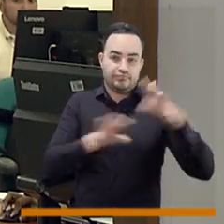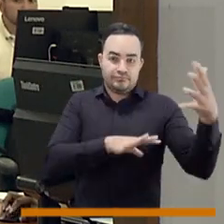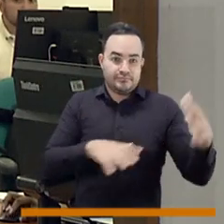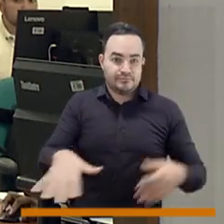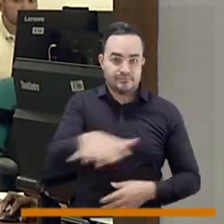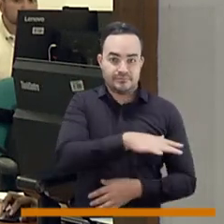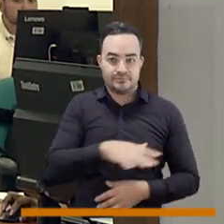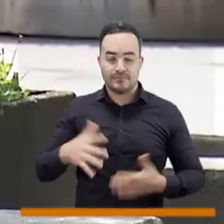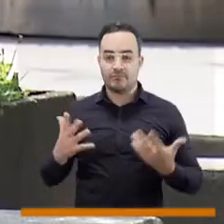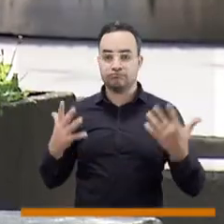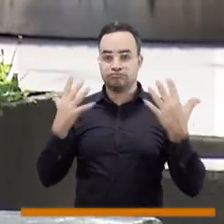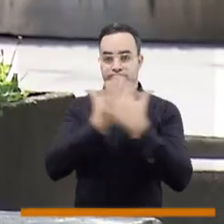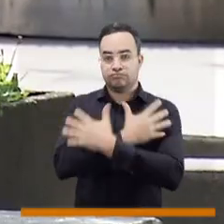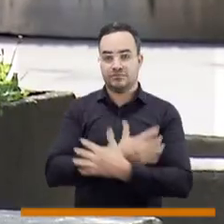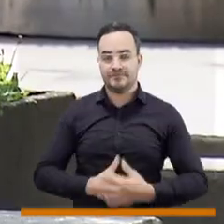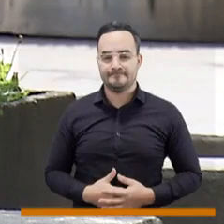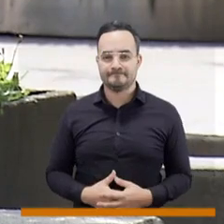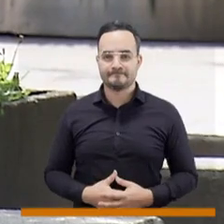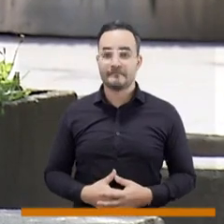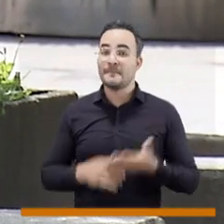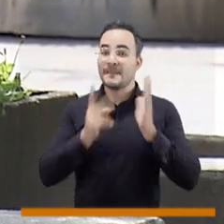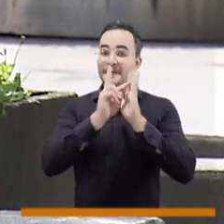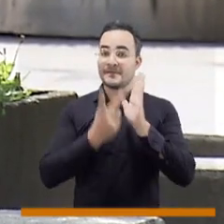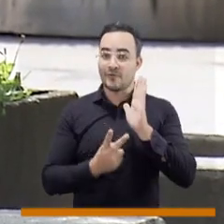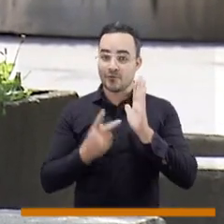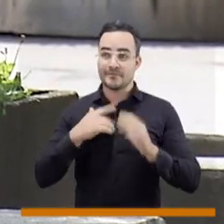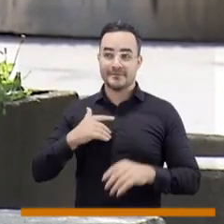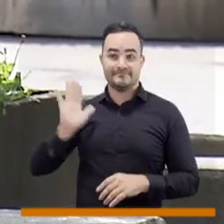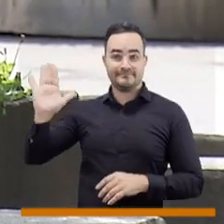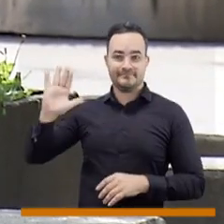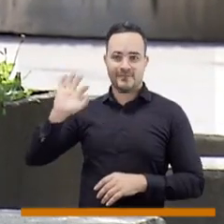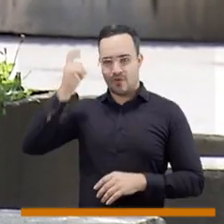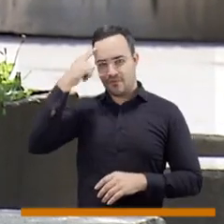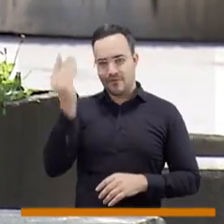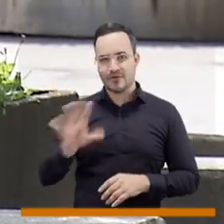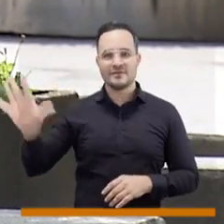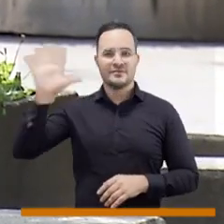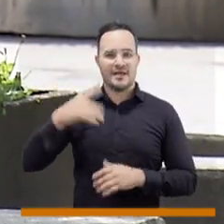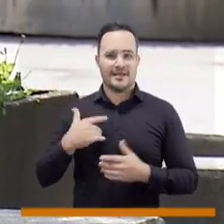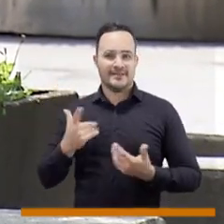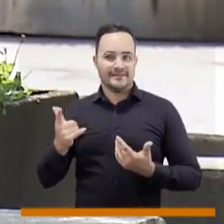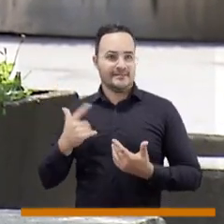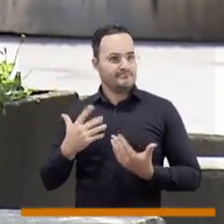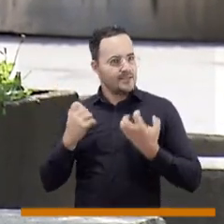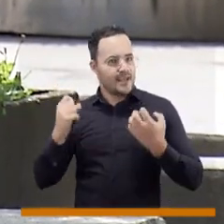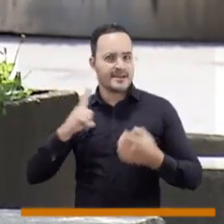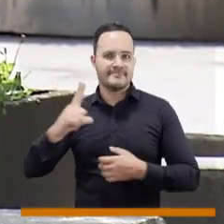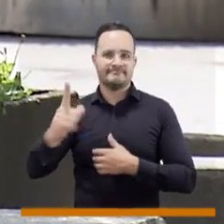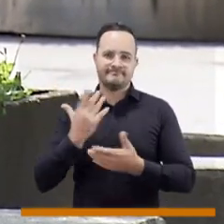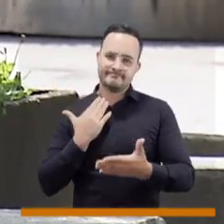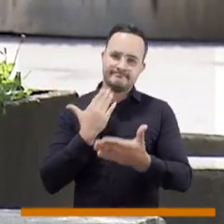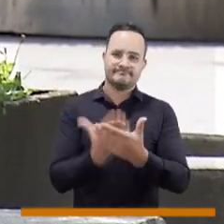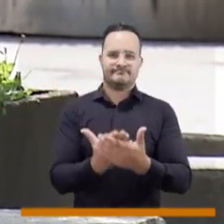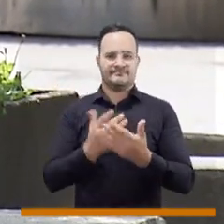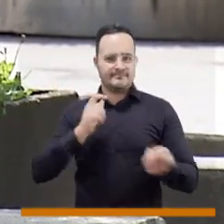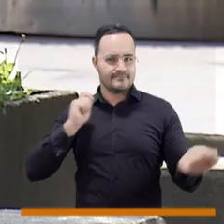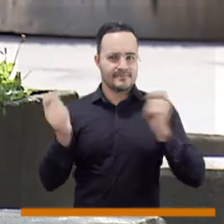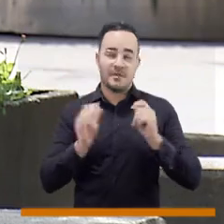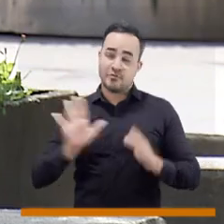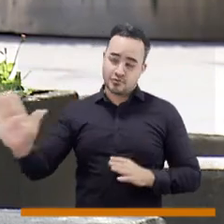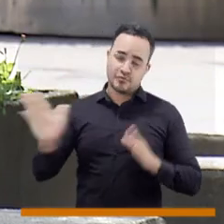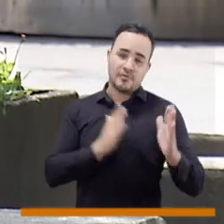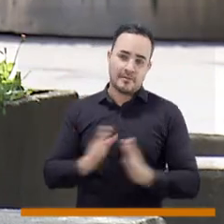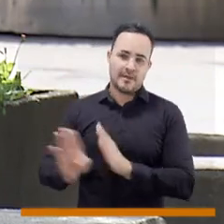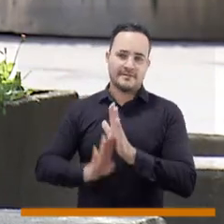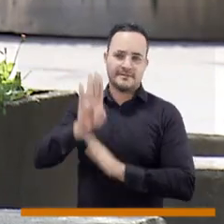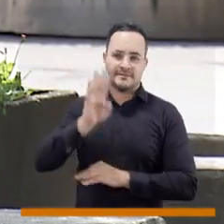del departamento y del municipio. Esta reforma es una de las banderas del gobierno nacional en su plan de desarrollo. Pero,